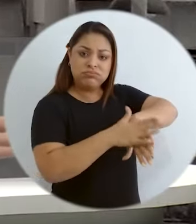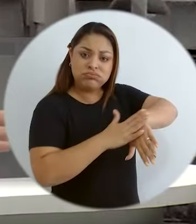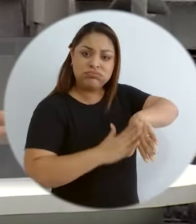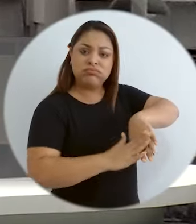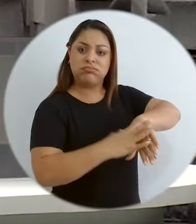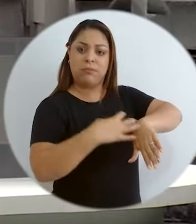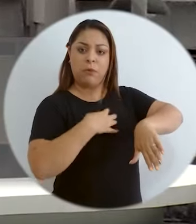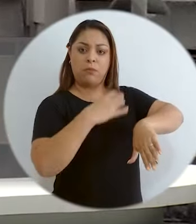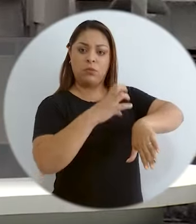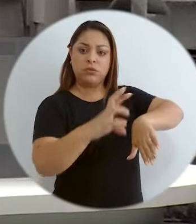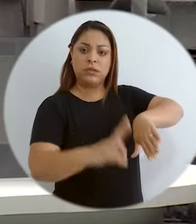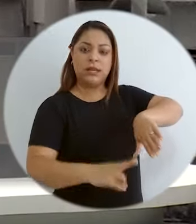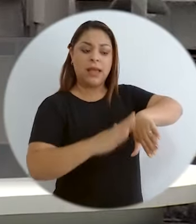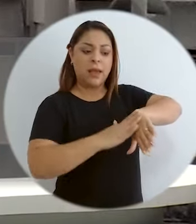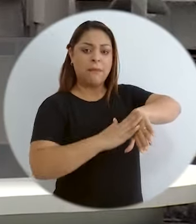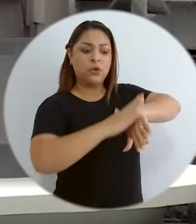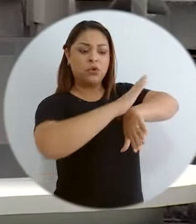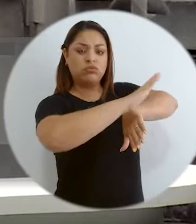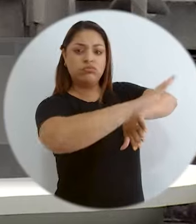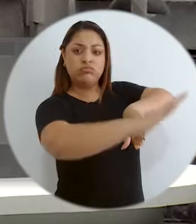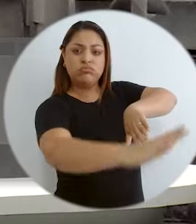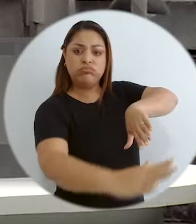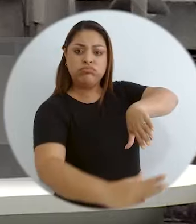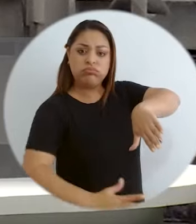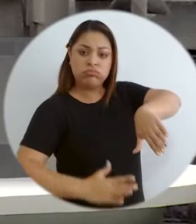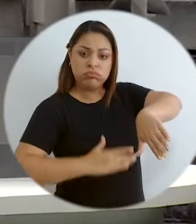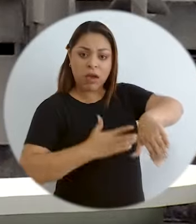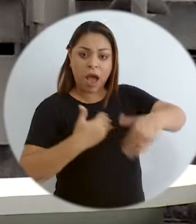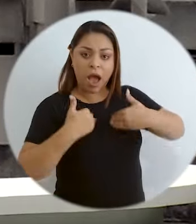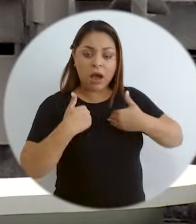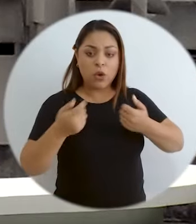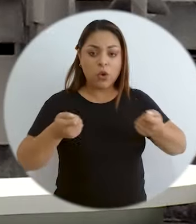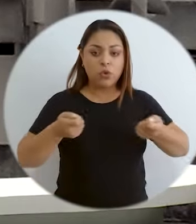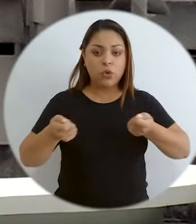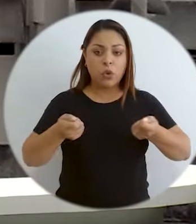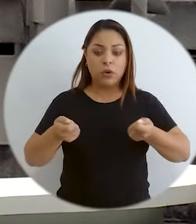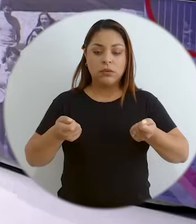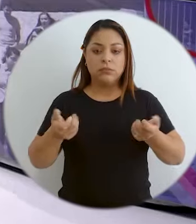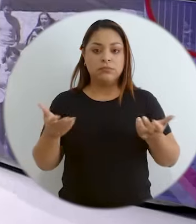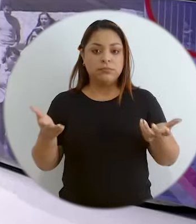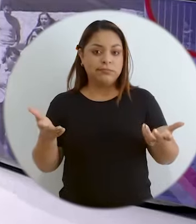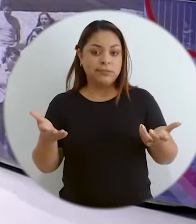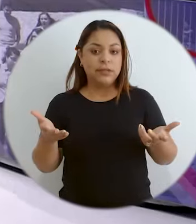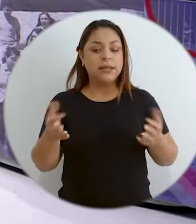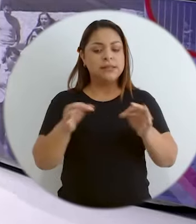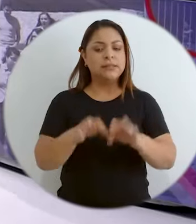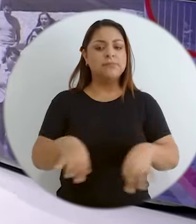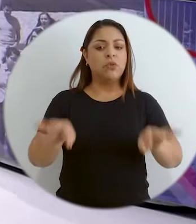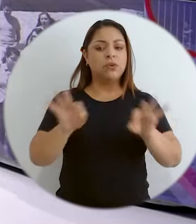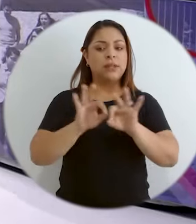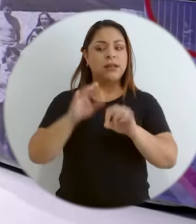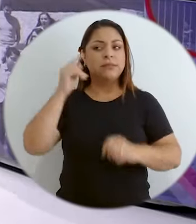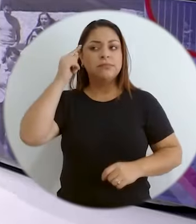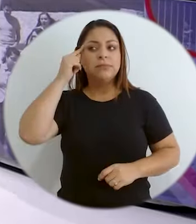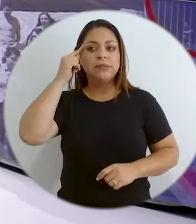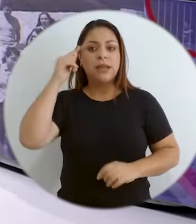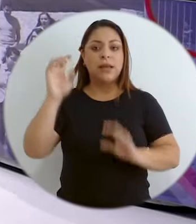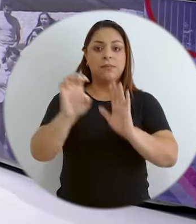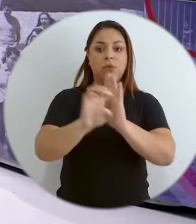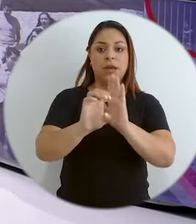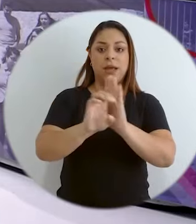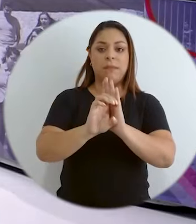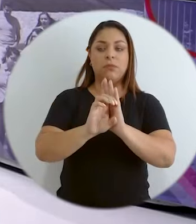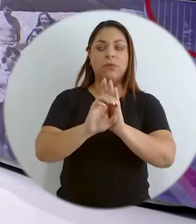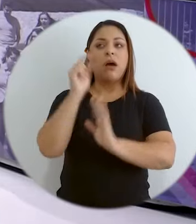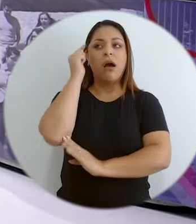vasto territorio, pero tenemos algún control sobre este territorio, ¿verdad? Y creo que eso es importante porque pensemos, por ejemplo, en las